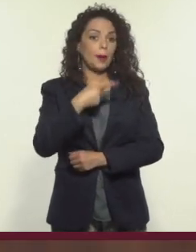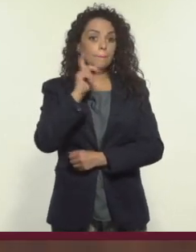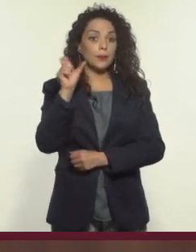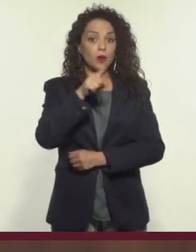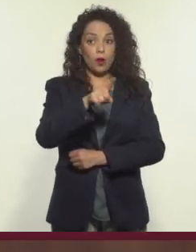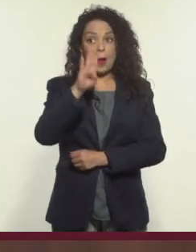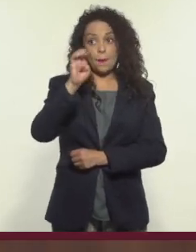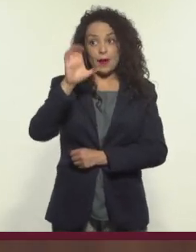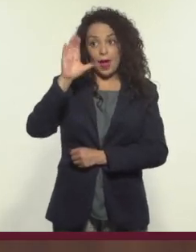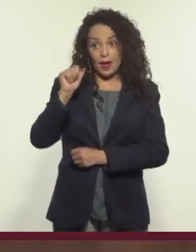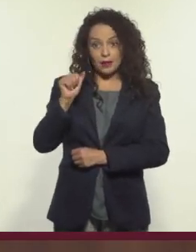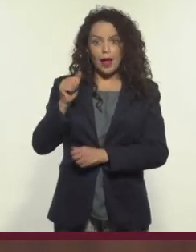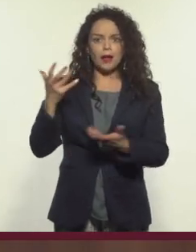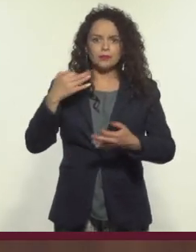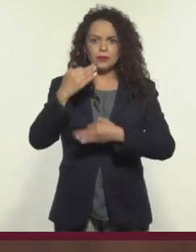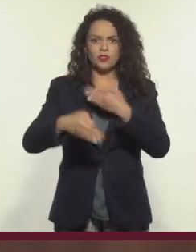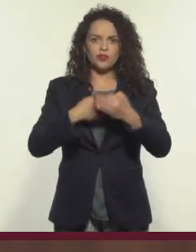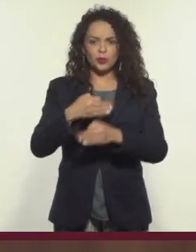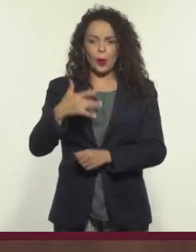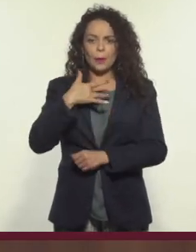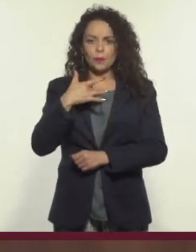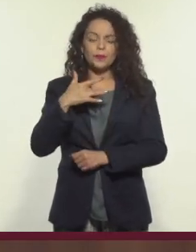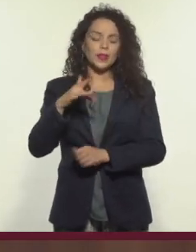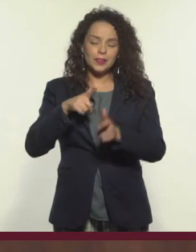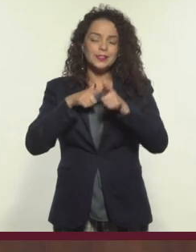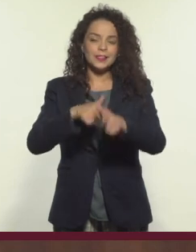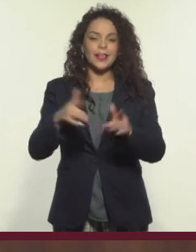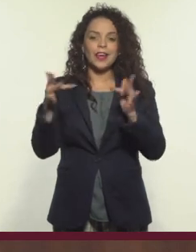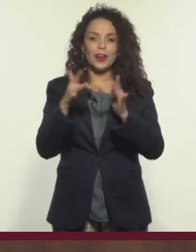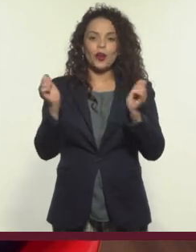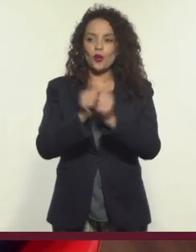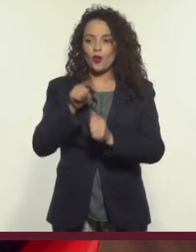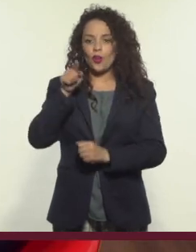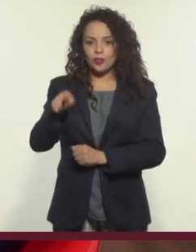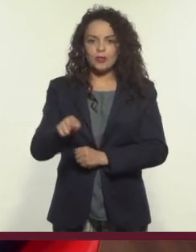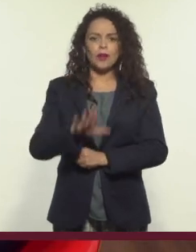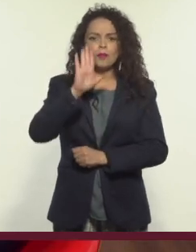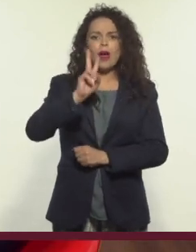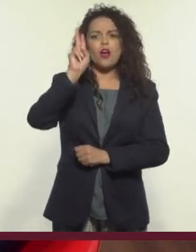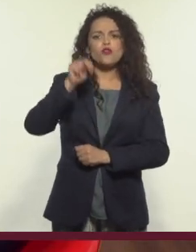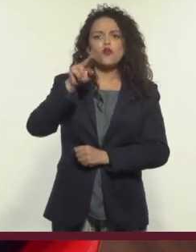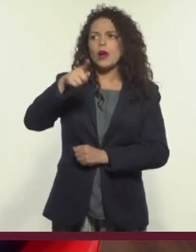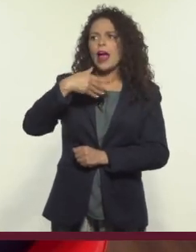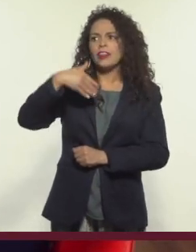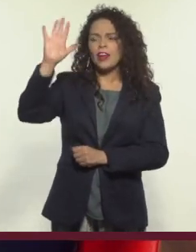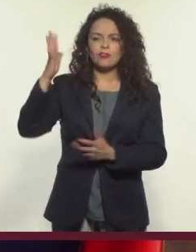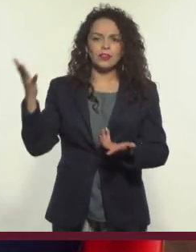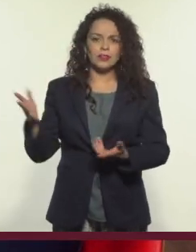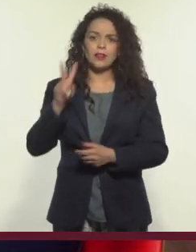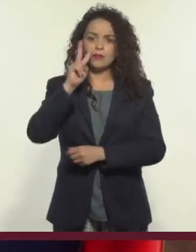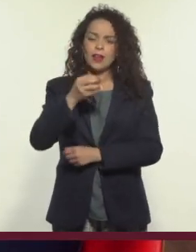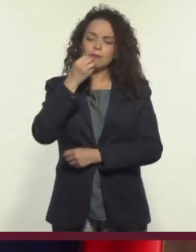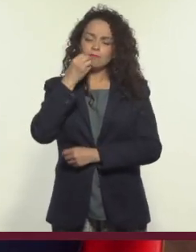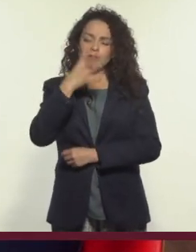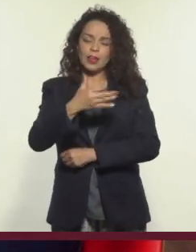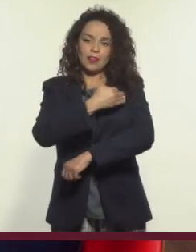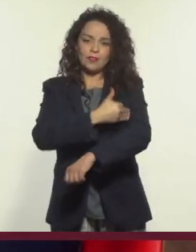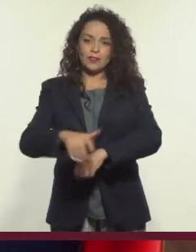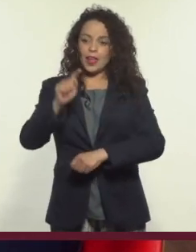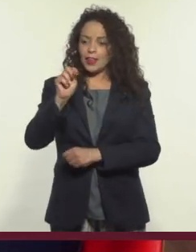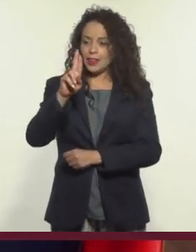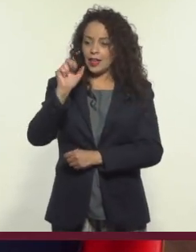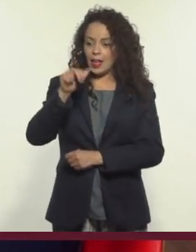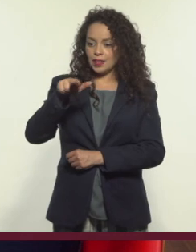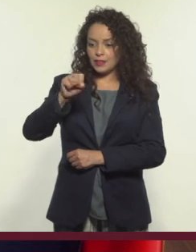pero cuando consigas tu beca, todos seguiremos conectados contigo y será como si jamás te hubieras ido. Seremos una bonita familia